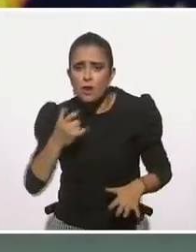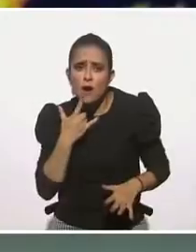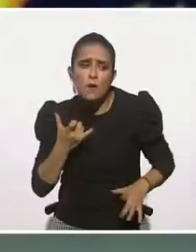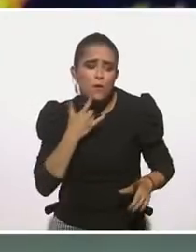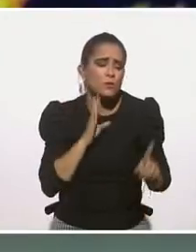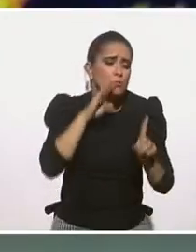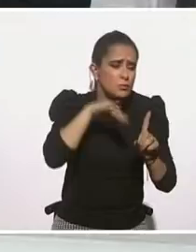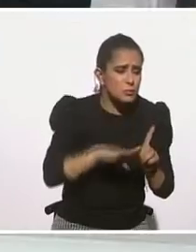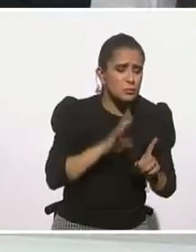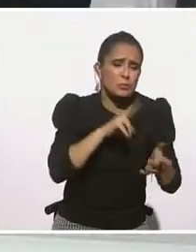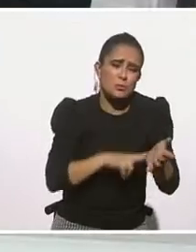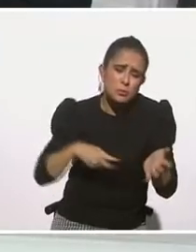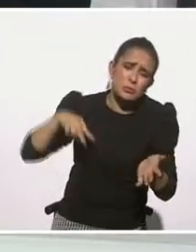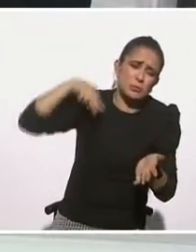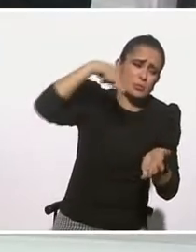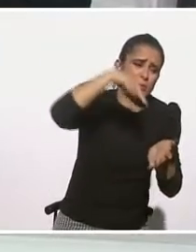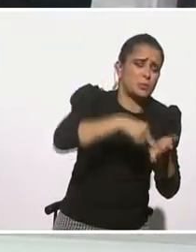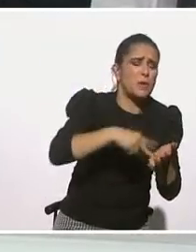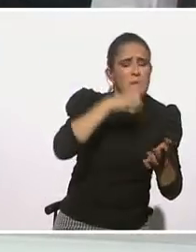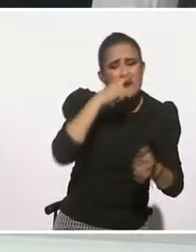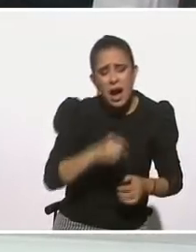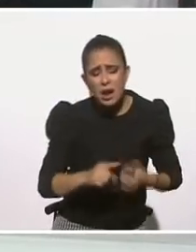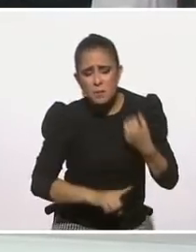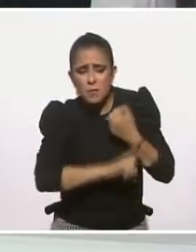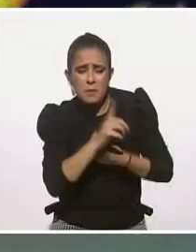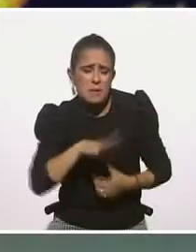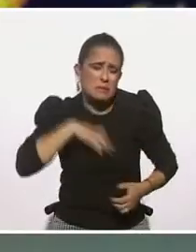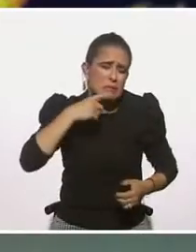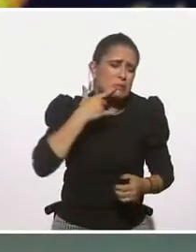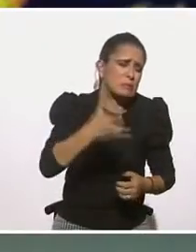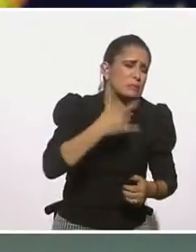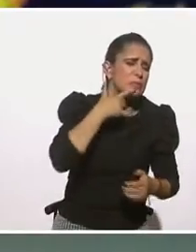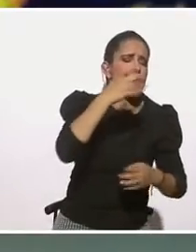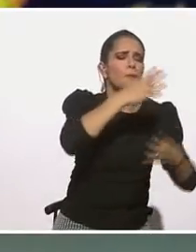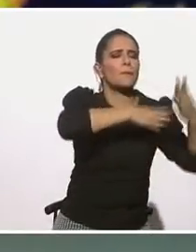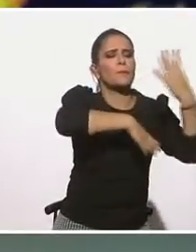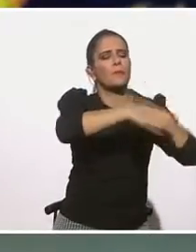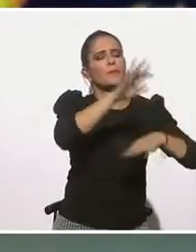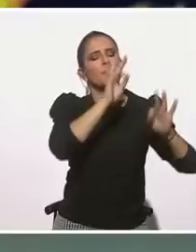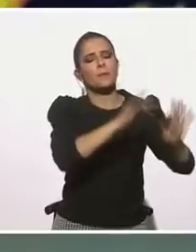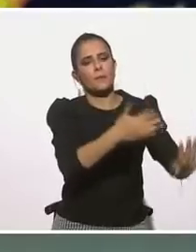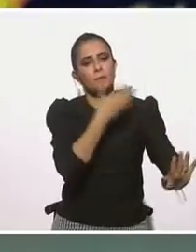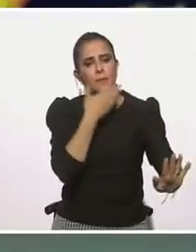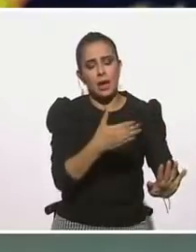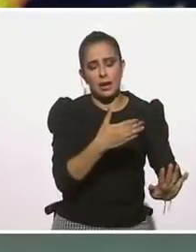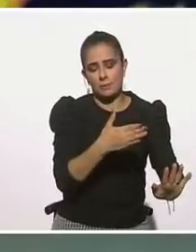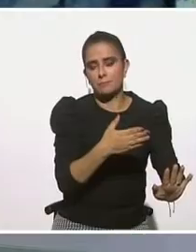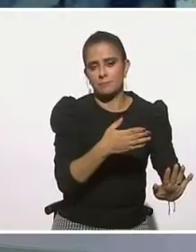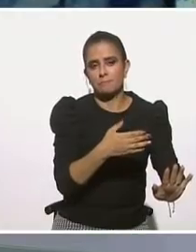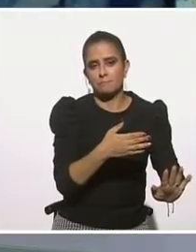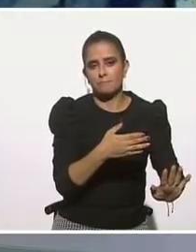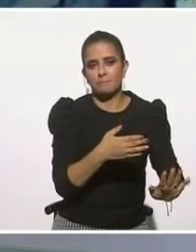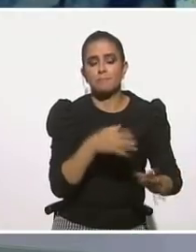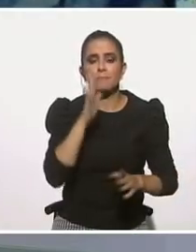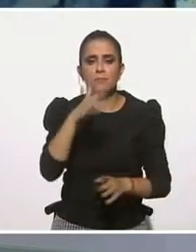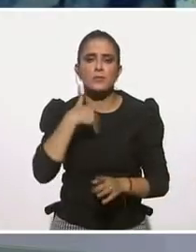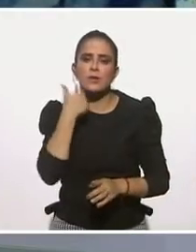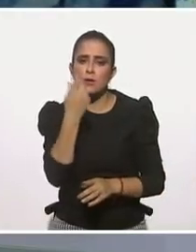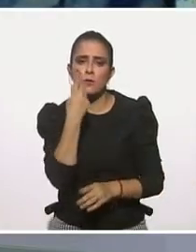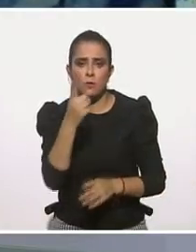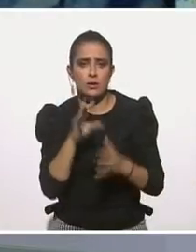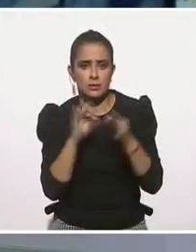ser resiliente como si estuviera aspirando para lidiar mi vida, ¿no? No, no, no, de esa forma no. Y si puedo, quiero dejar un ejercicio rápido.